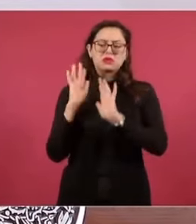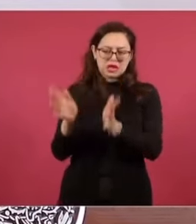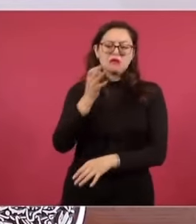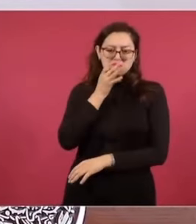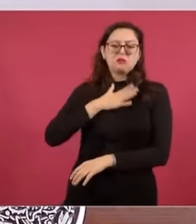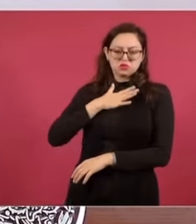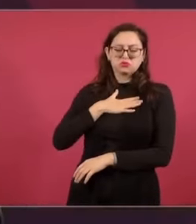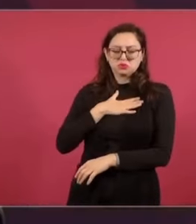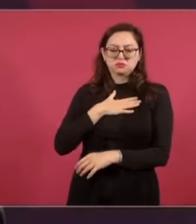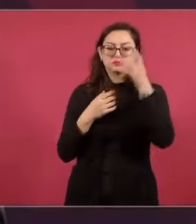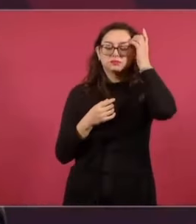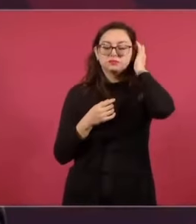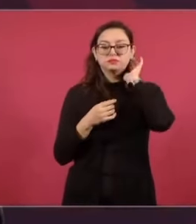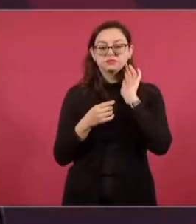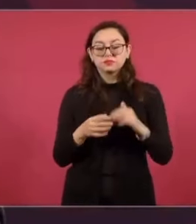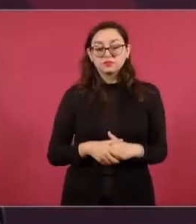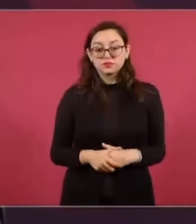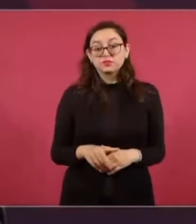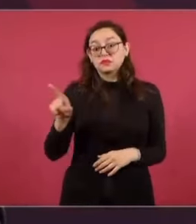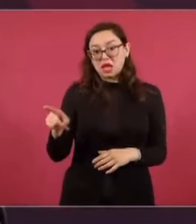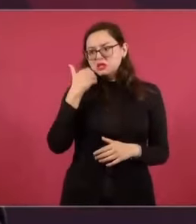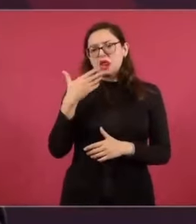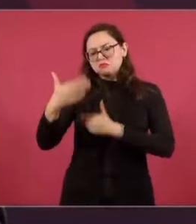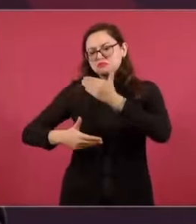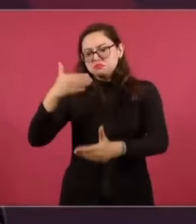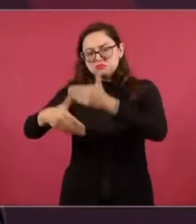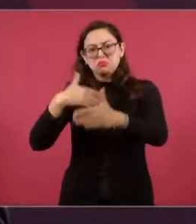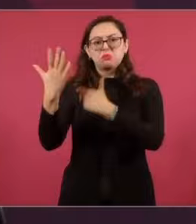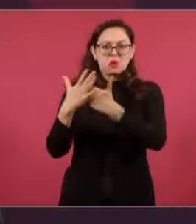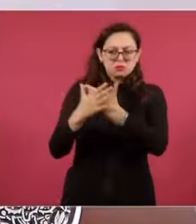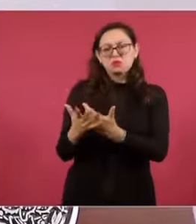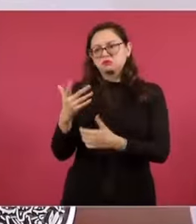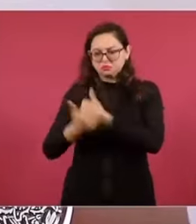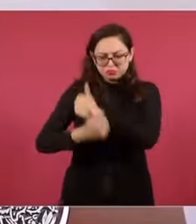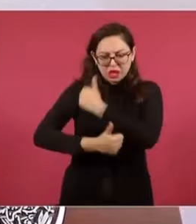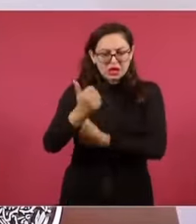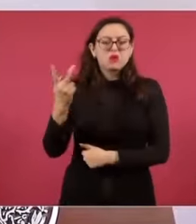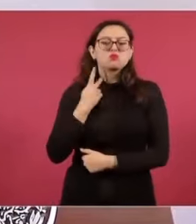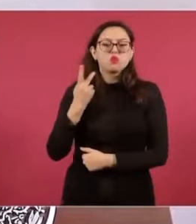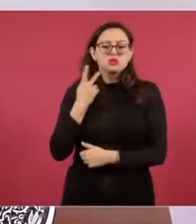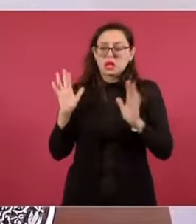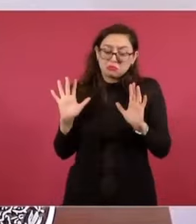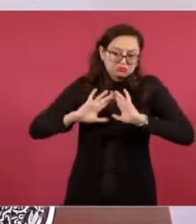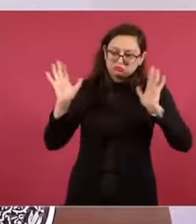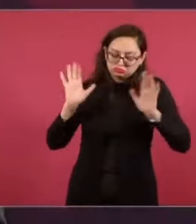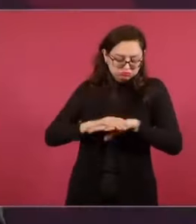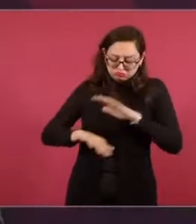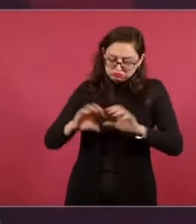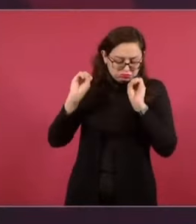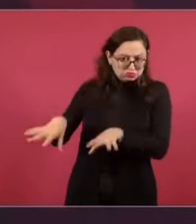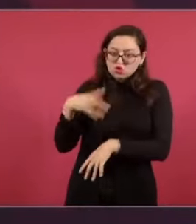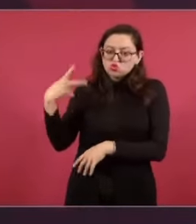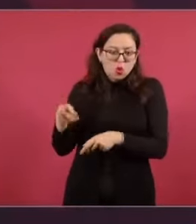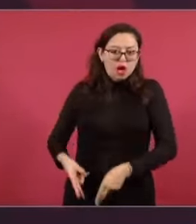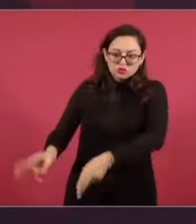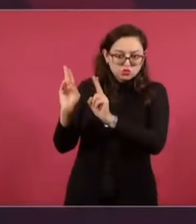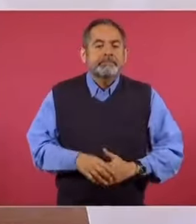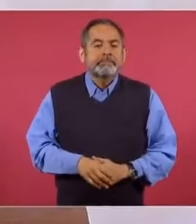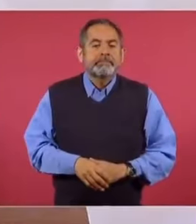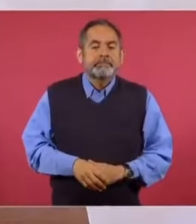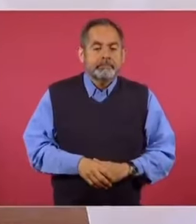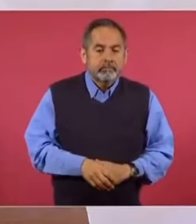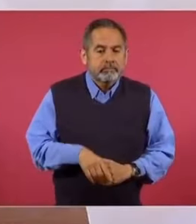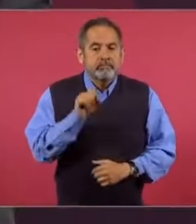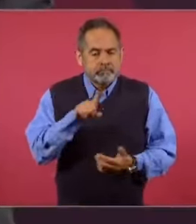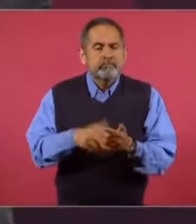Y quiere apostar a ser electo, o no en este impuesto. Y yo no tengo nada que ver con eso, porque además yo ya me retiro.